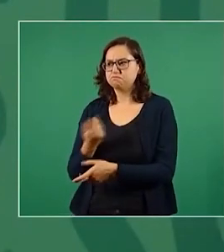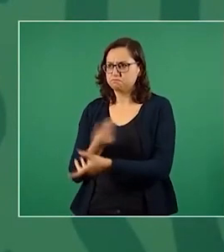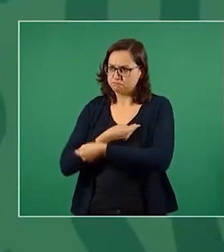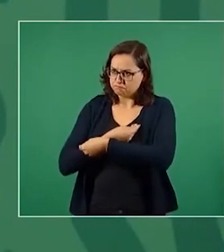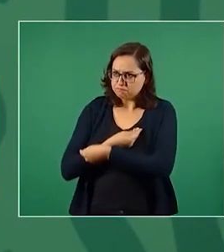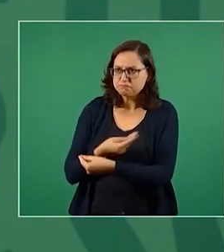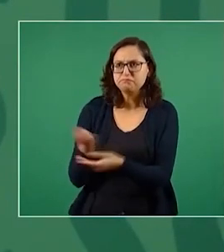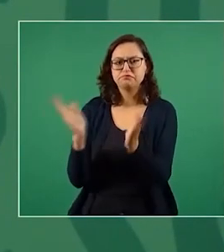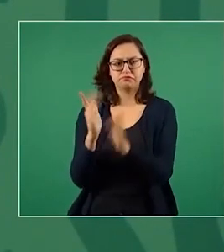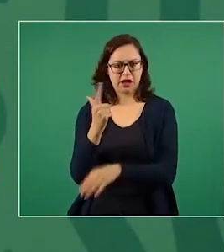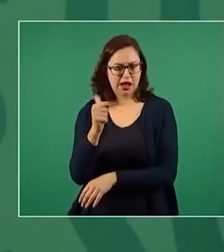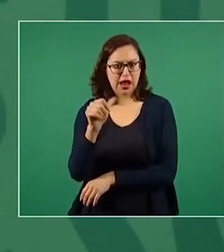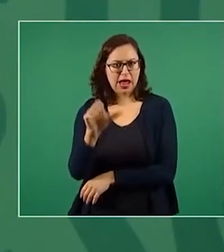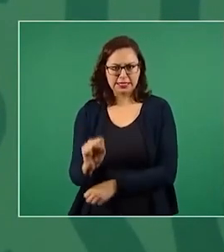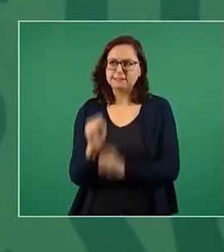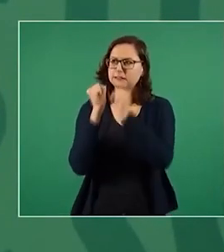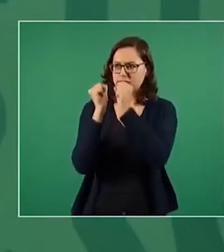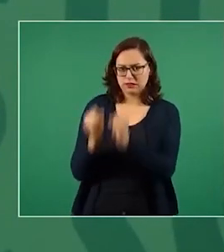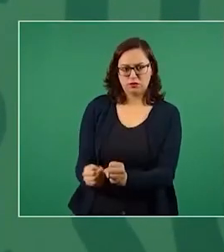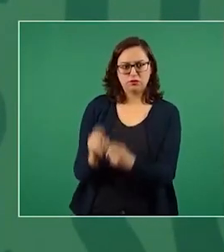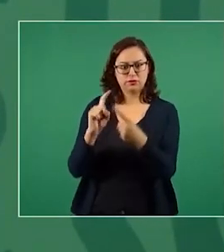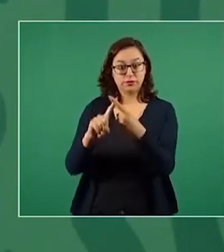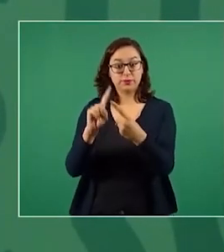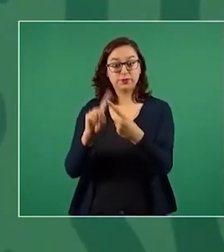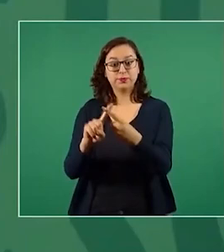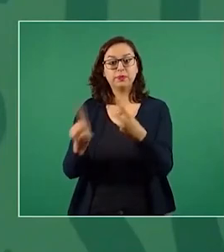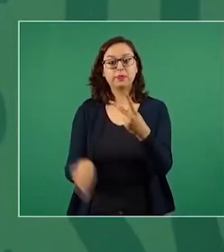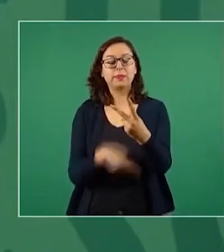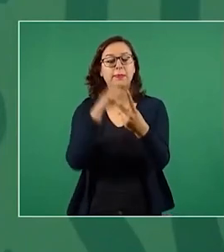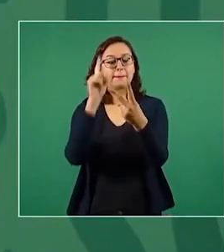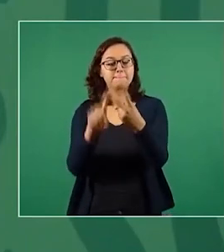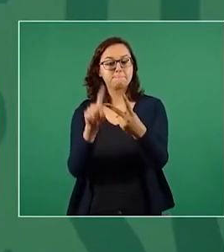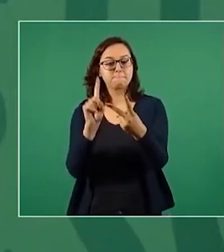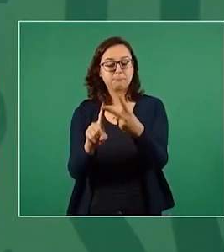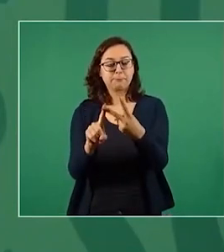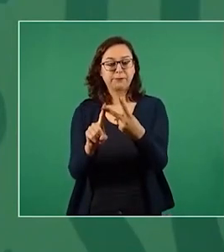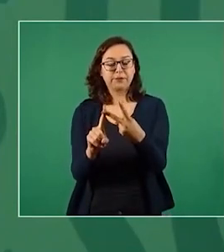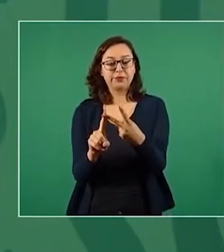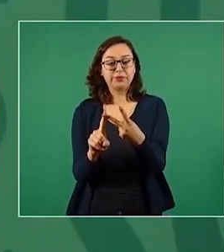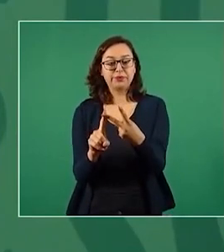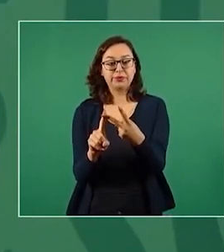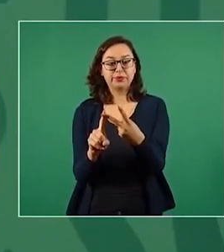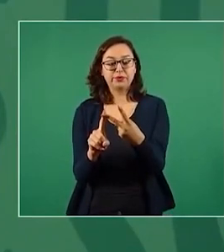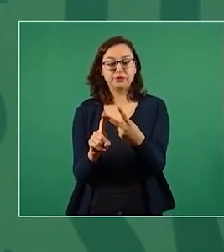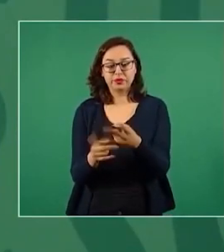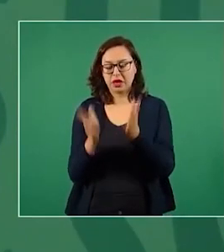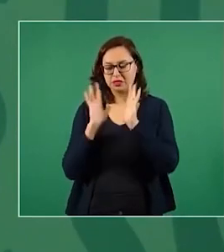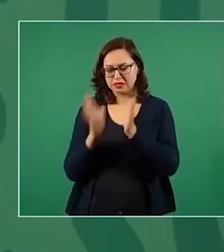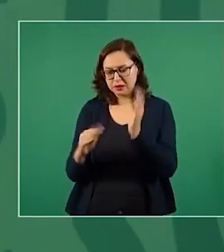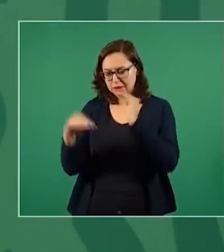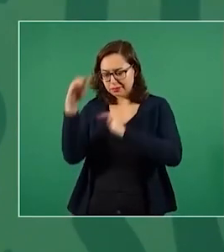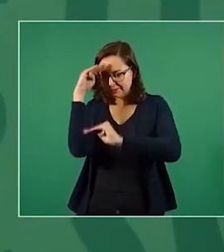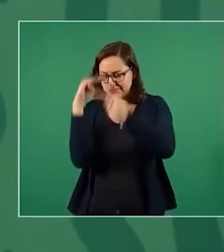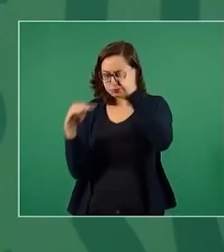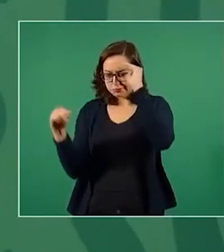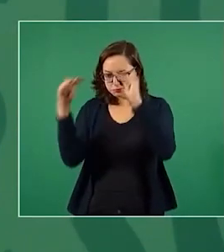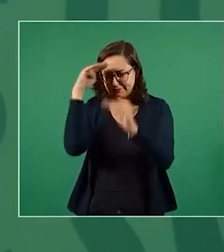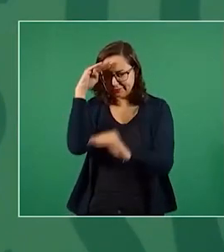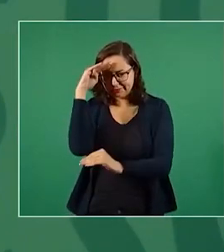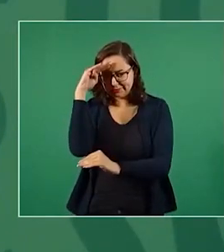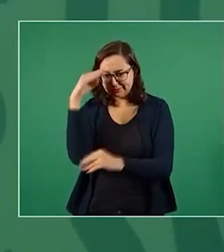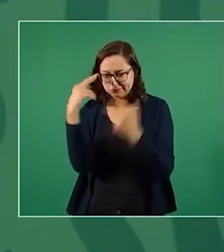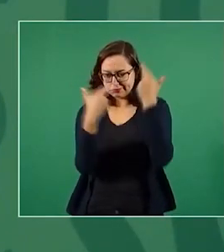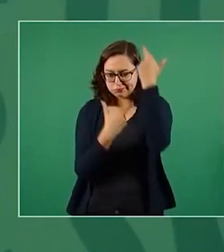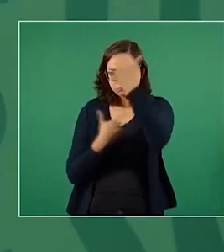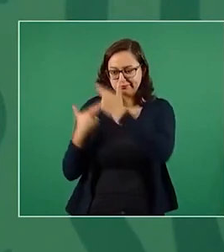el punto dos es que se está analizando la